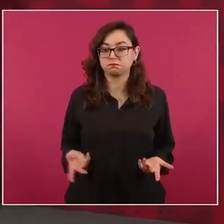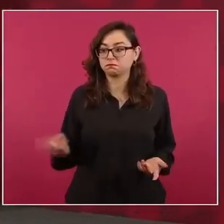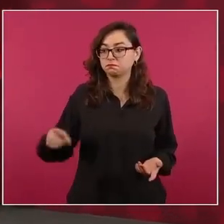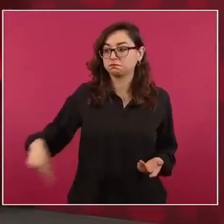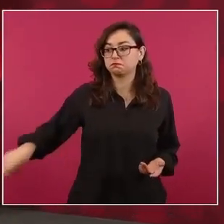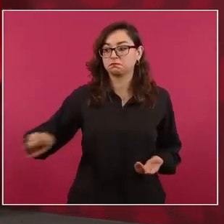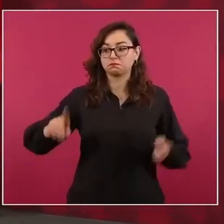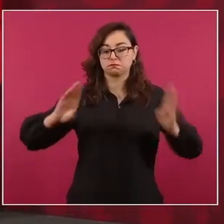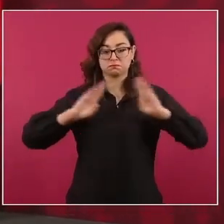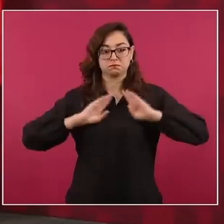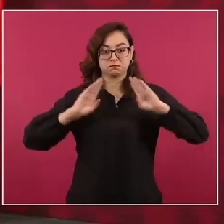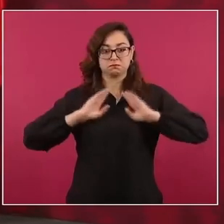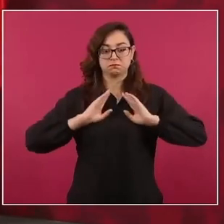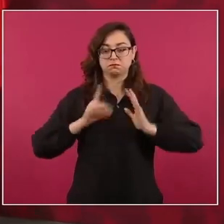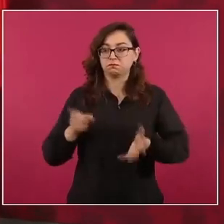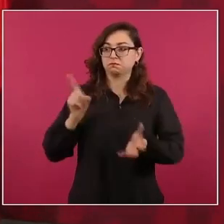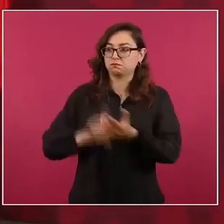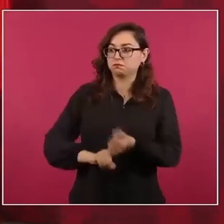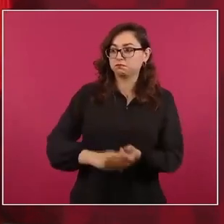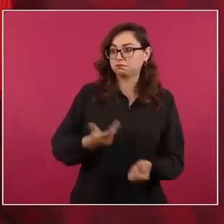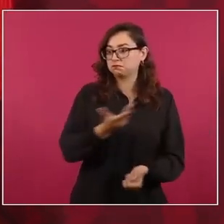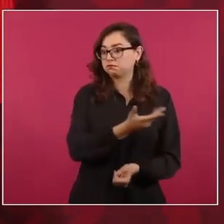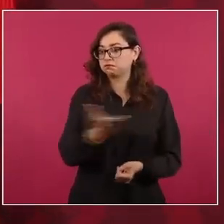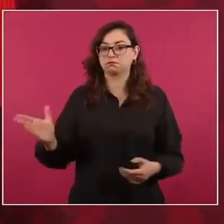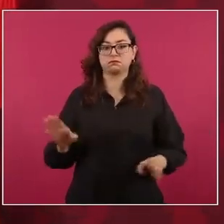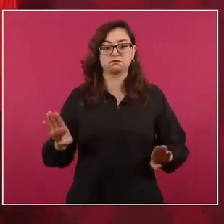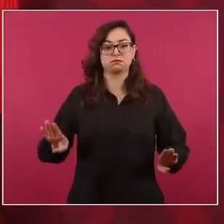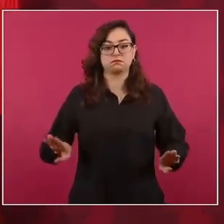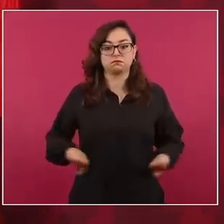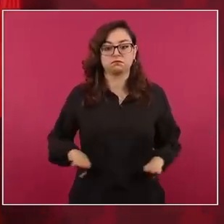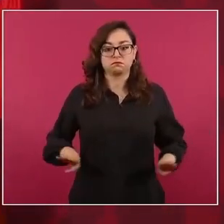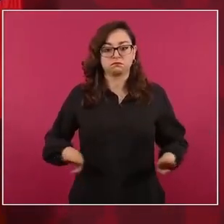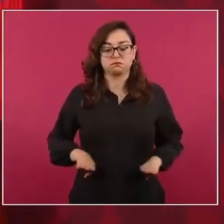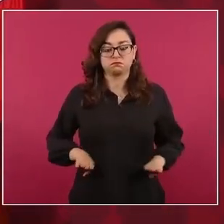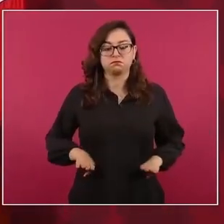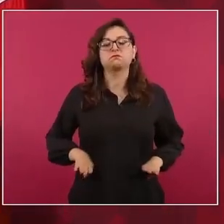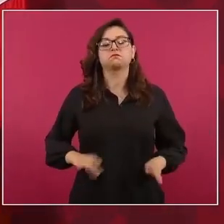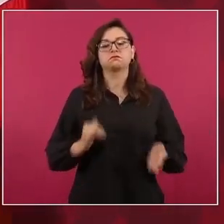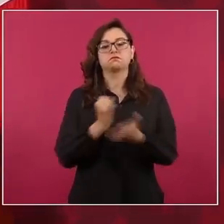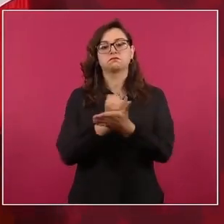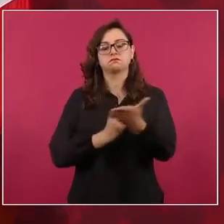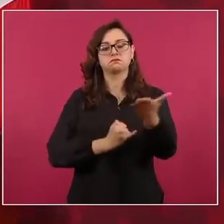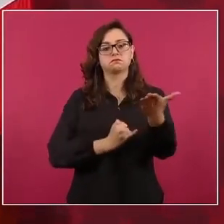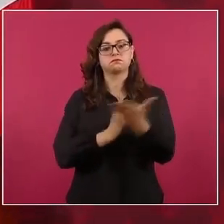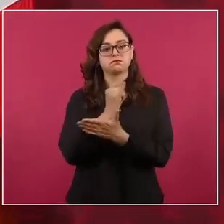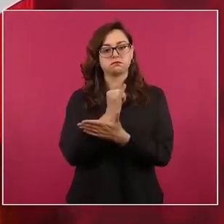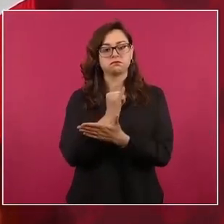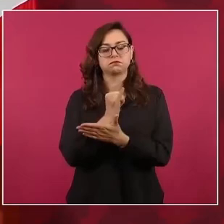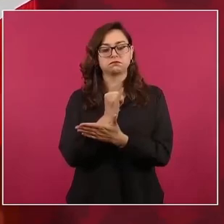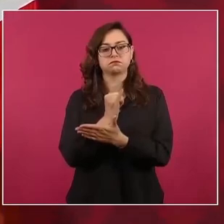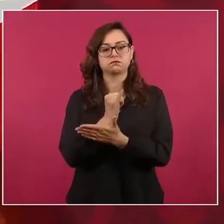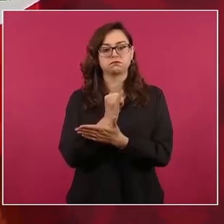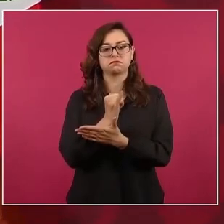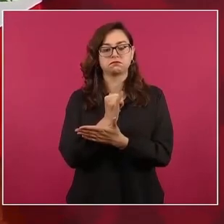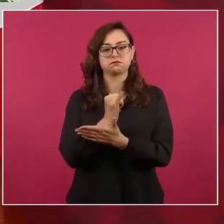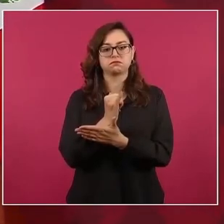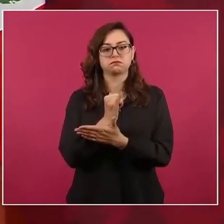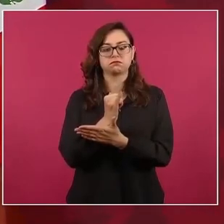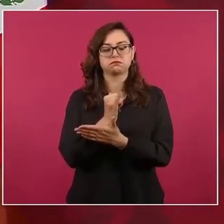del Ejército la decisión de hacer valer